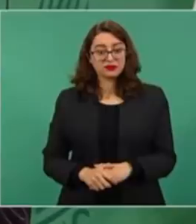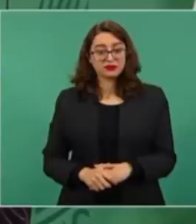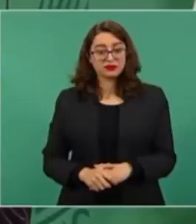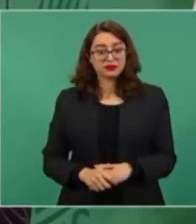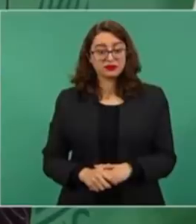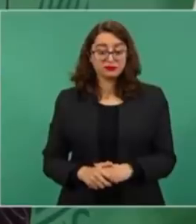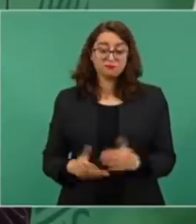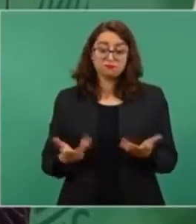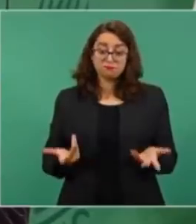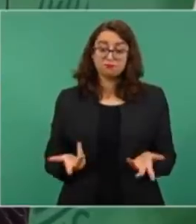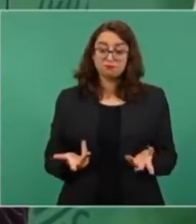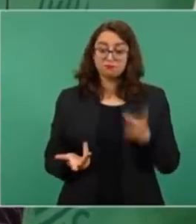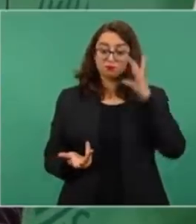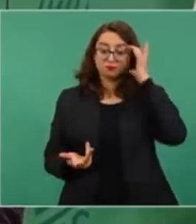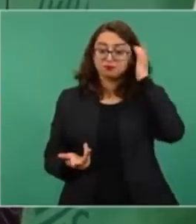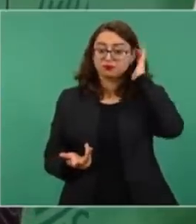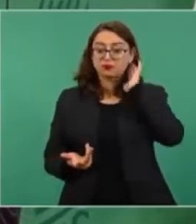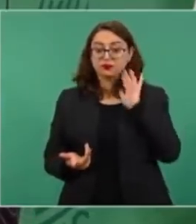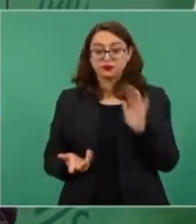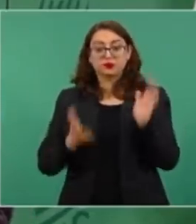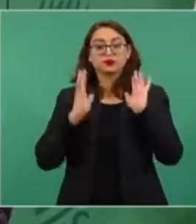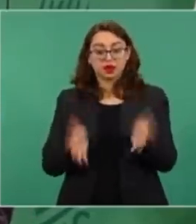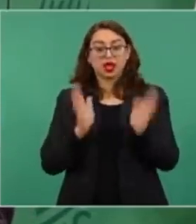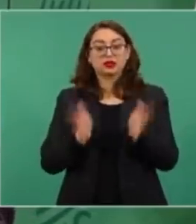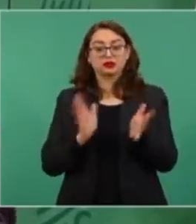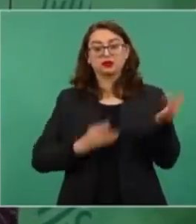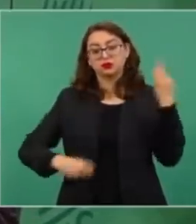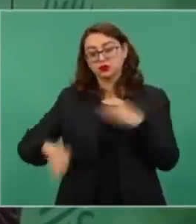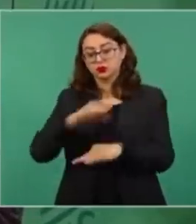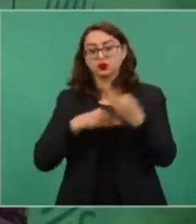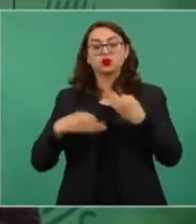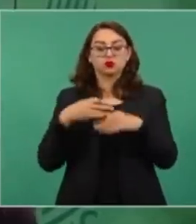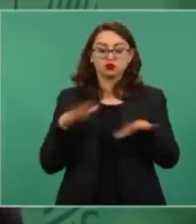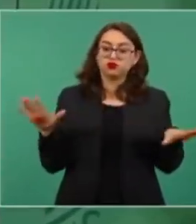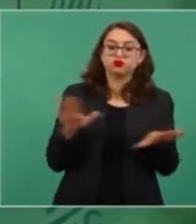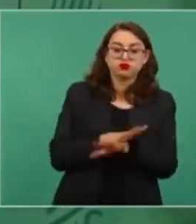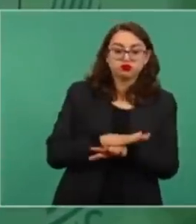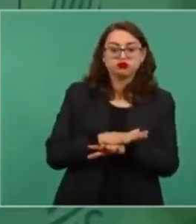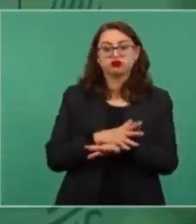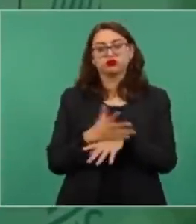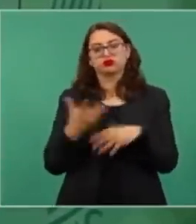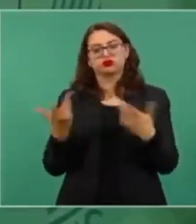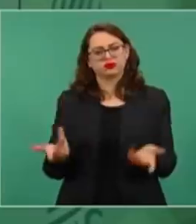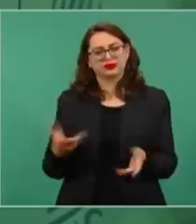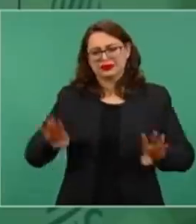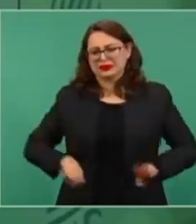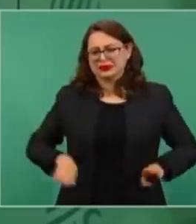Entonces, ya todo eso se terminó. Y las prácticas, el despotismo.